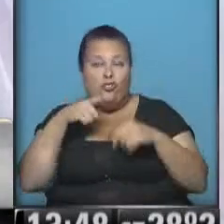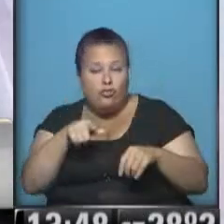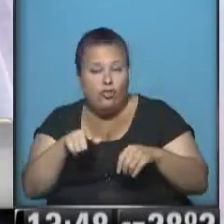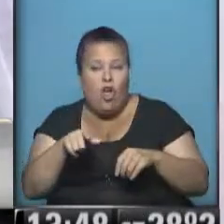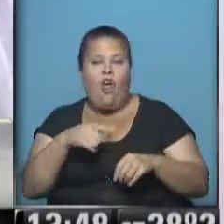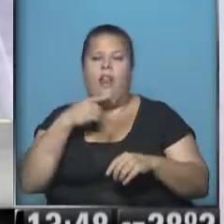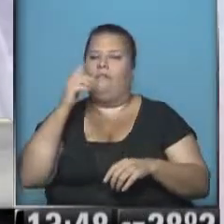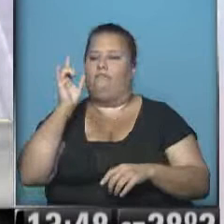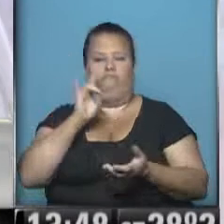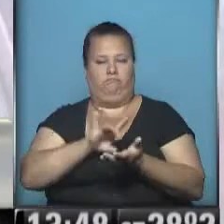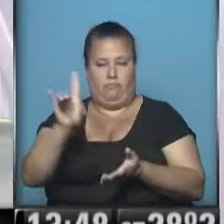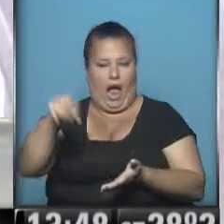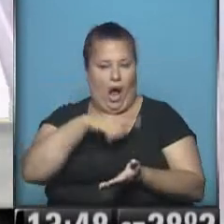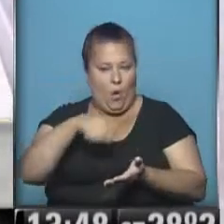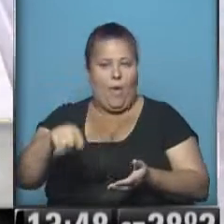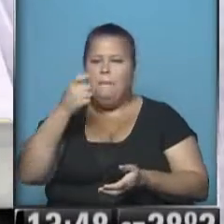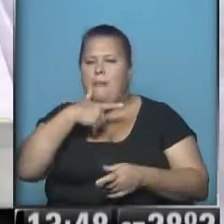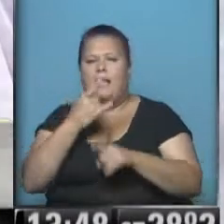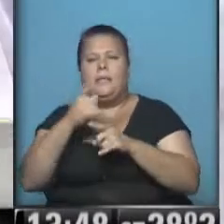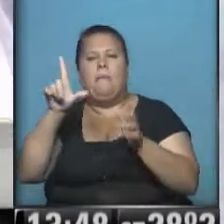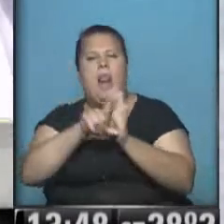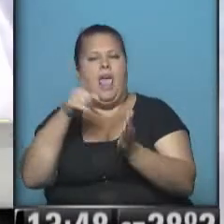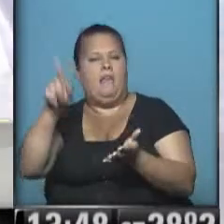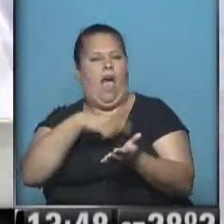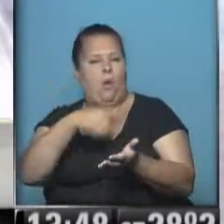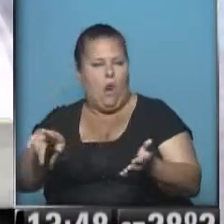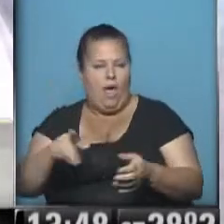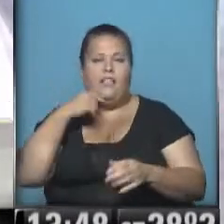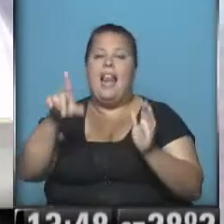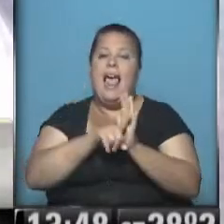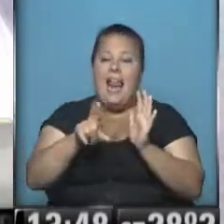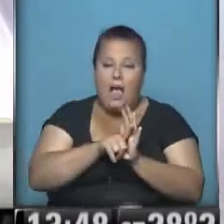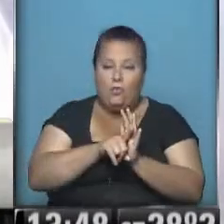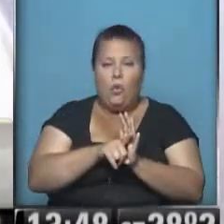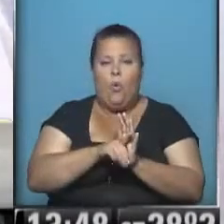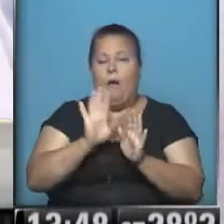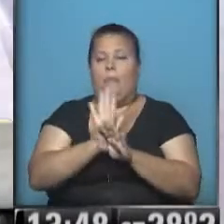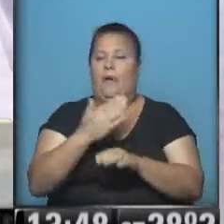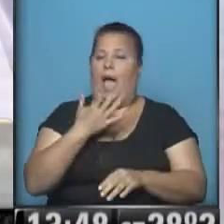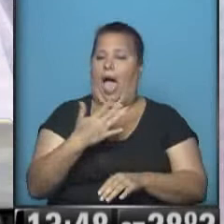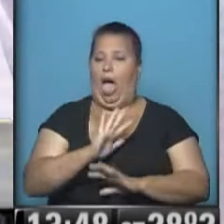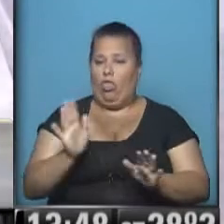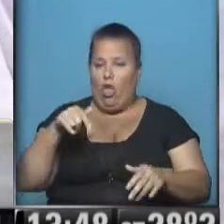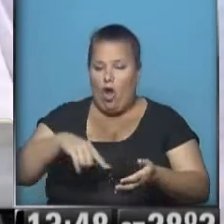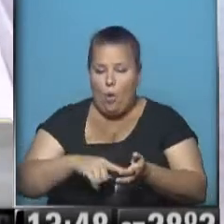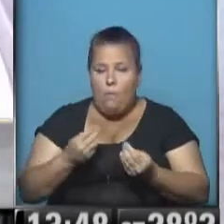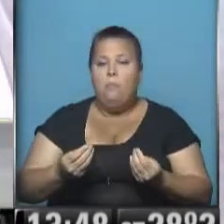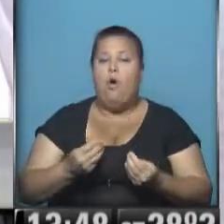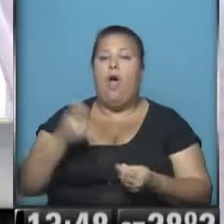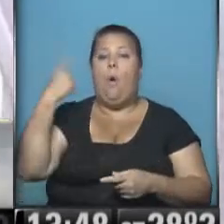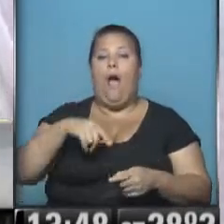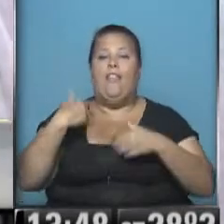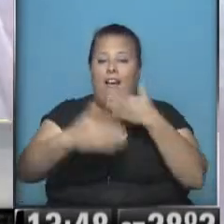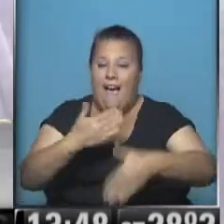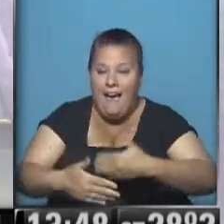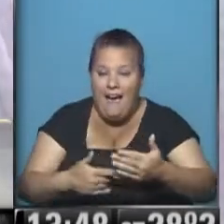la vetaron. Lo que suele hacer Macri con un montón de leyes, lo veta. O que la legislatura está pintada en la Ciudad de Buenos Aires, porque cada vez que se quiere